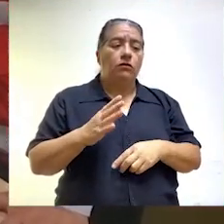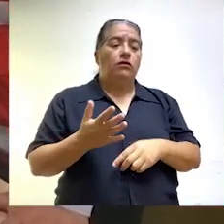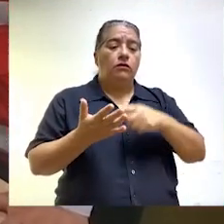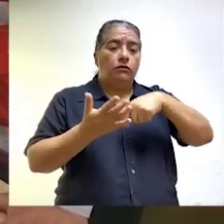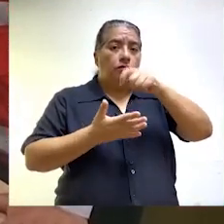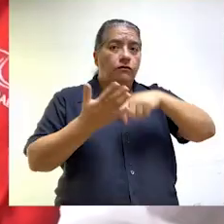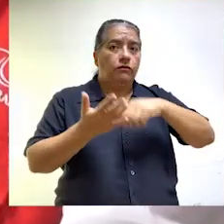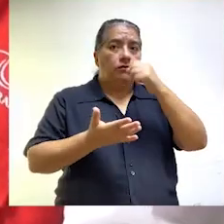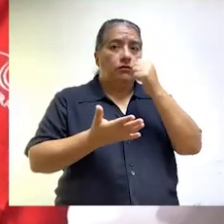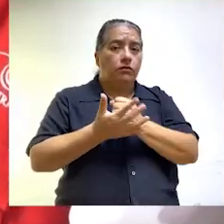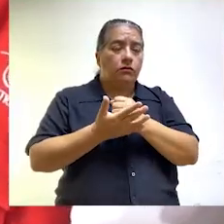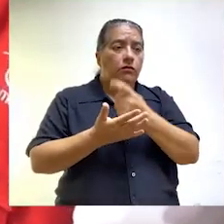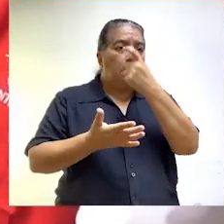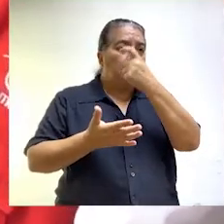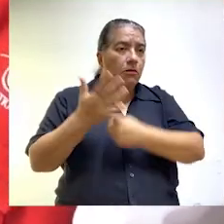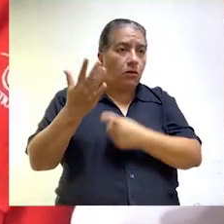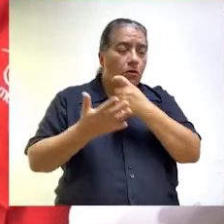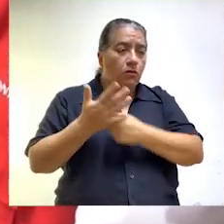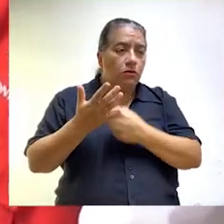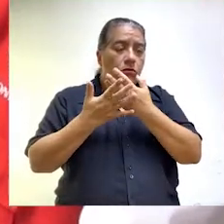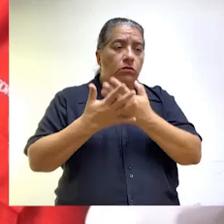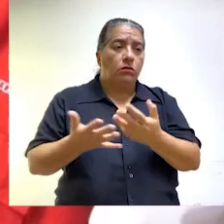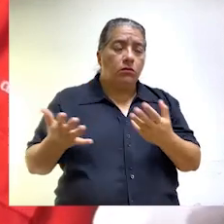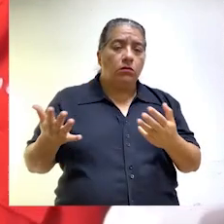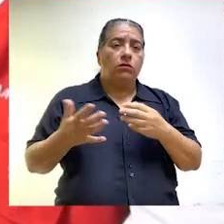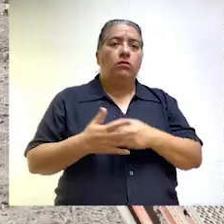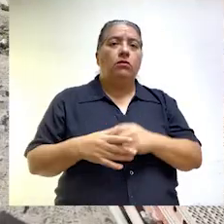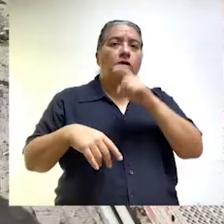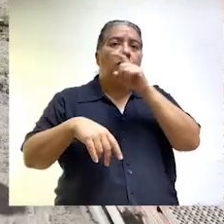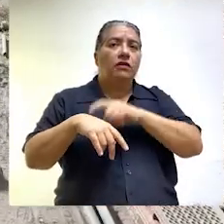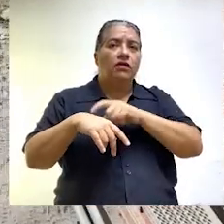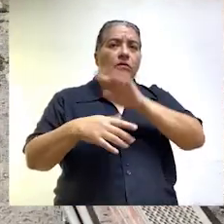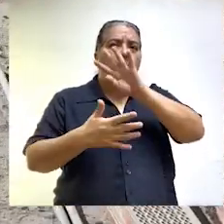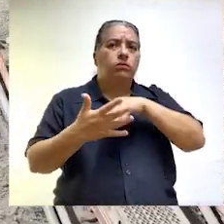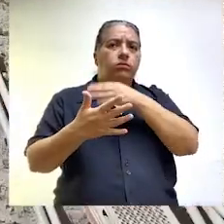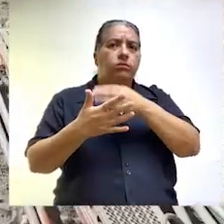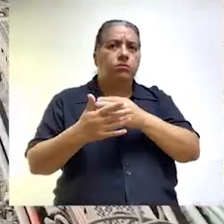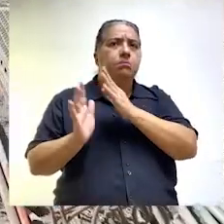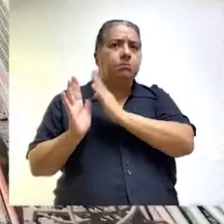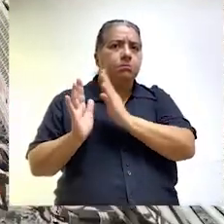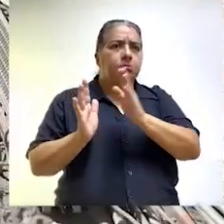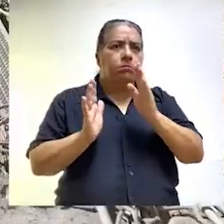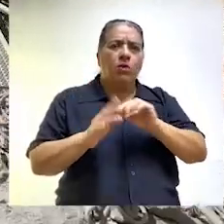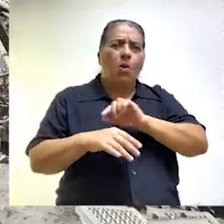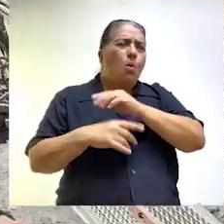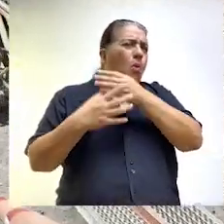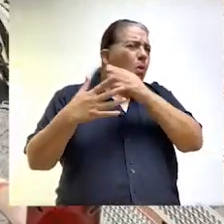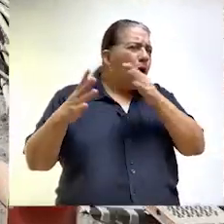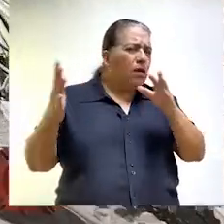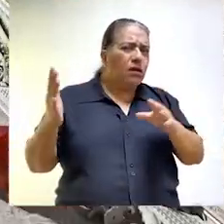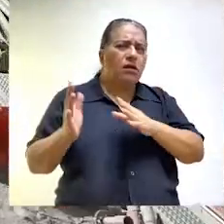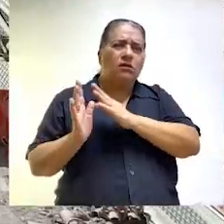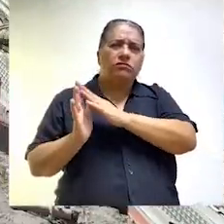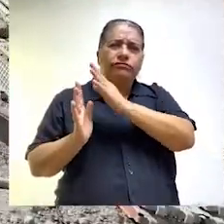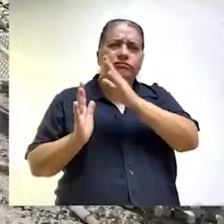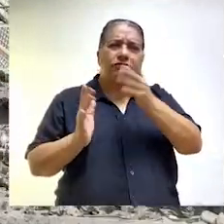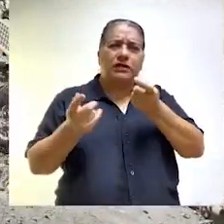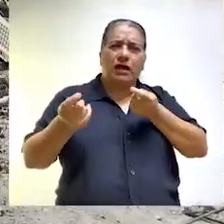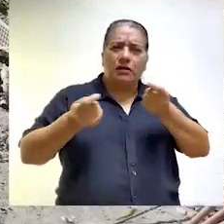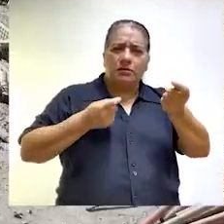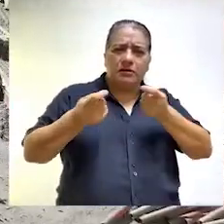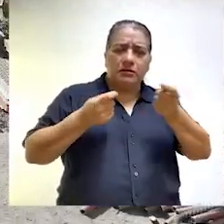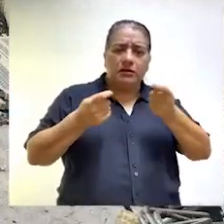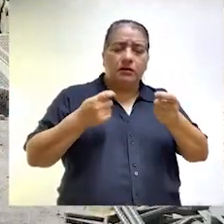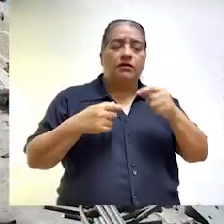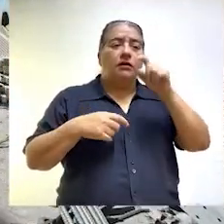tema de las conformidades con respecto a las valorizaciones, con respecto al cumplimiento del cronograma y cualquier otra medida de las gestiones